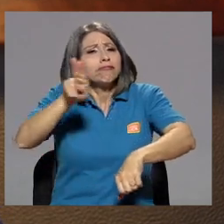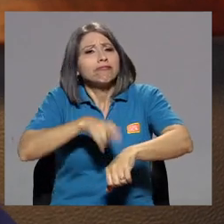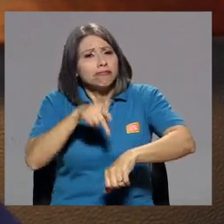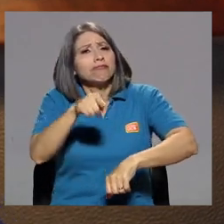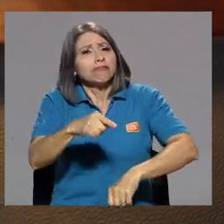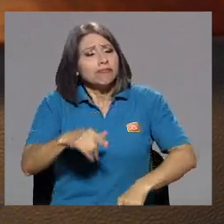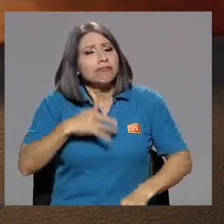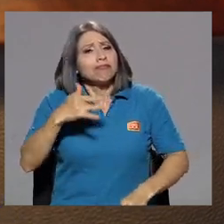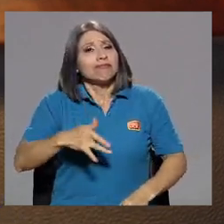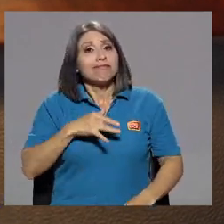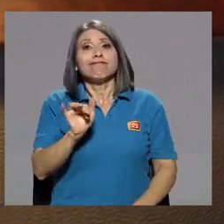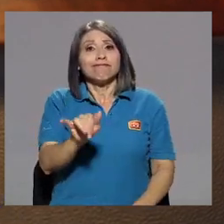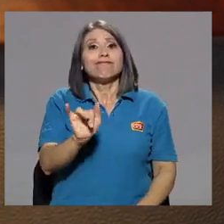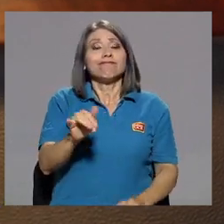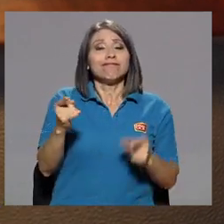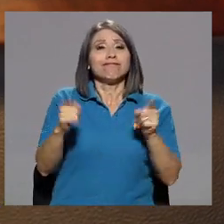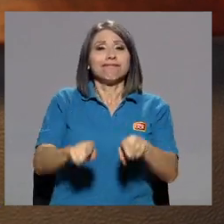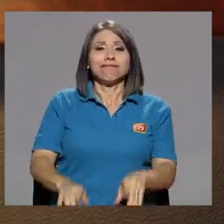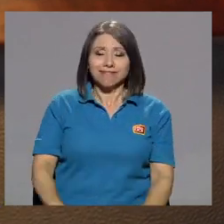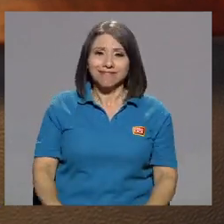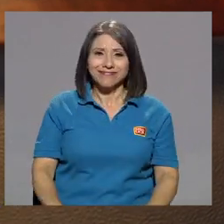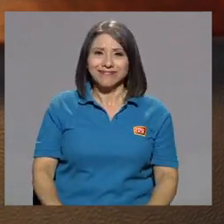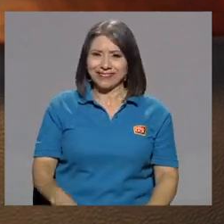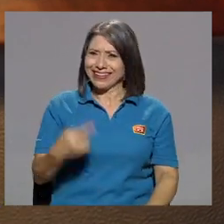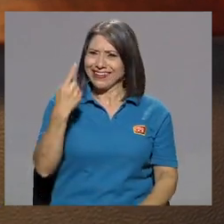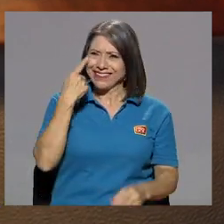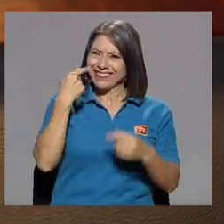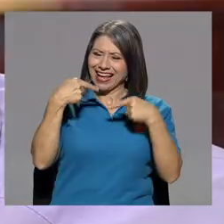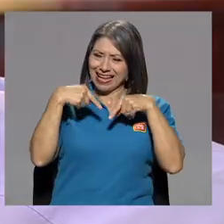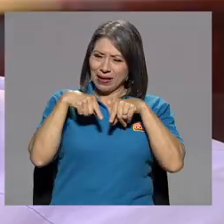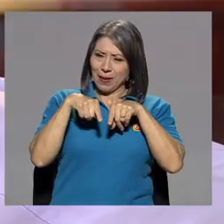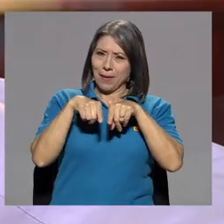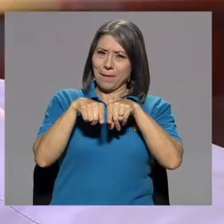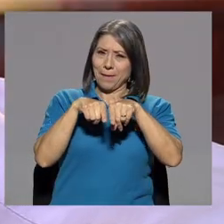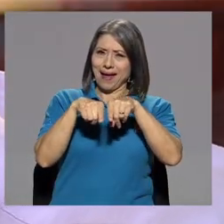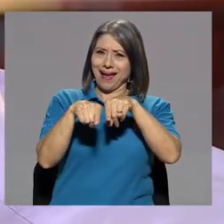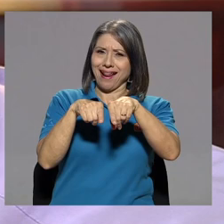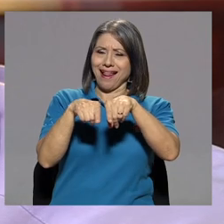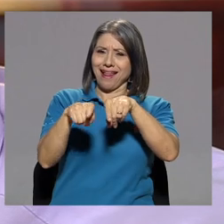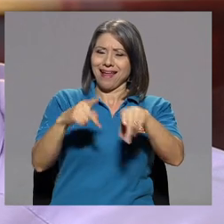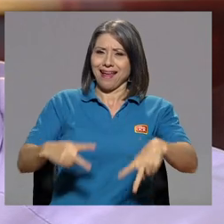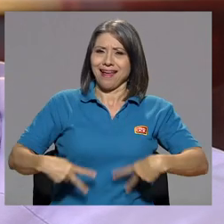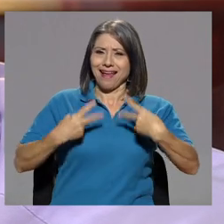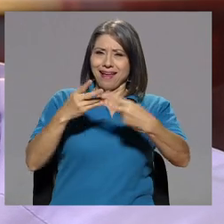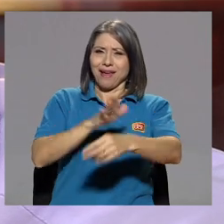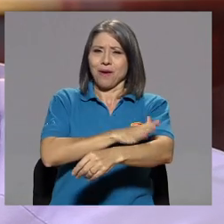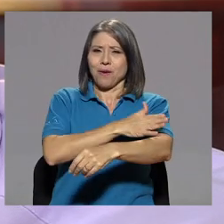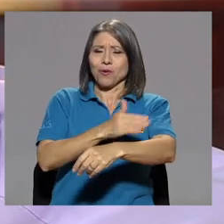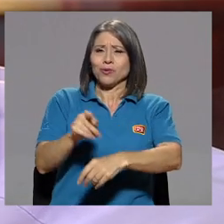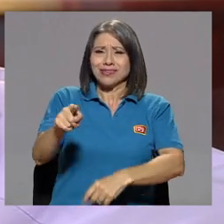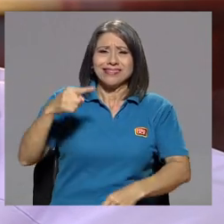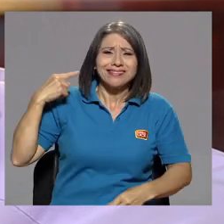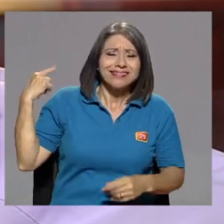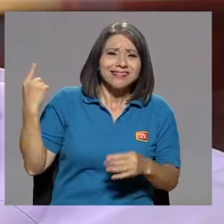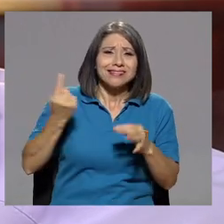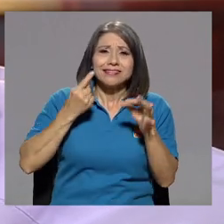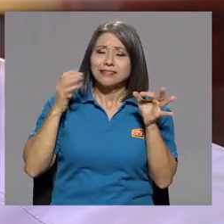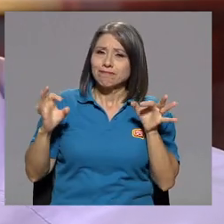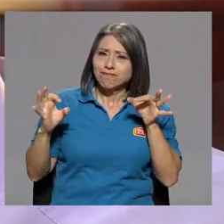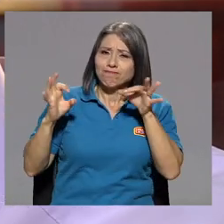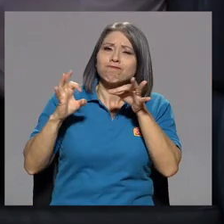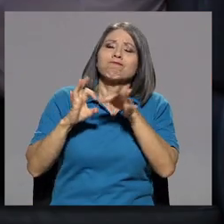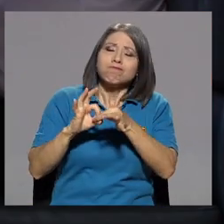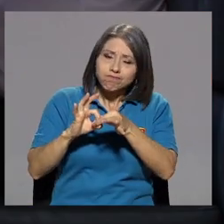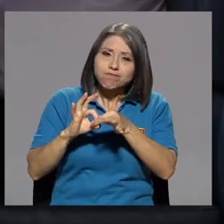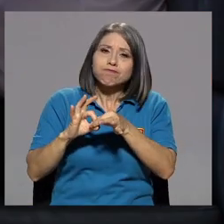ella la siente. Así fue. Y vea que paralelamente a esa vida de la música, usted siempre estuvo ligada a